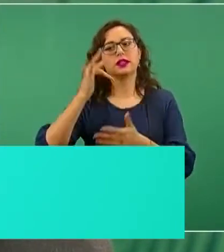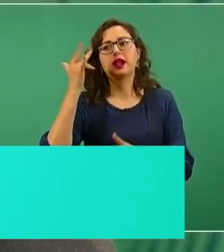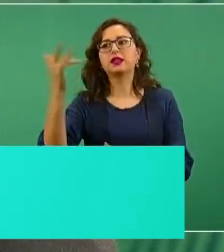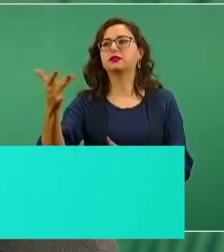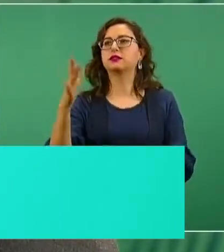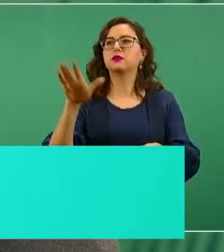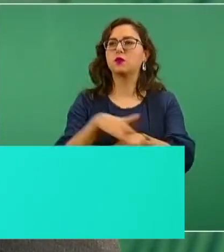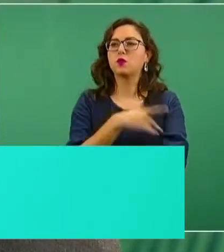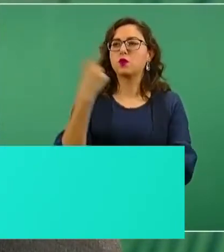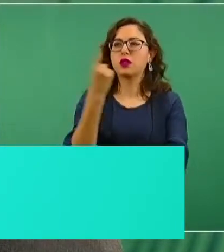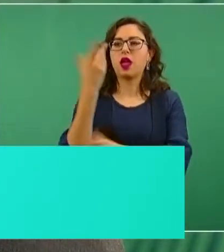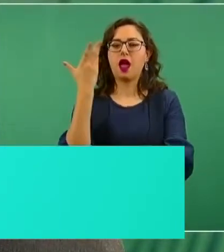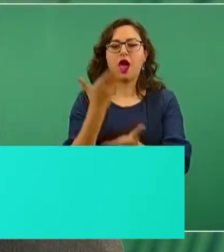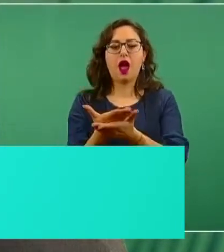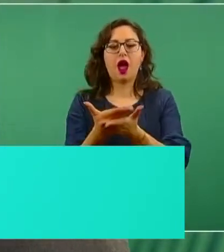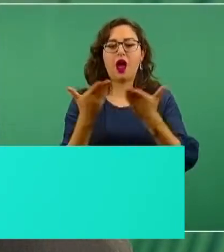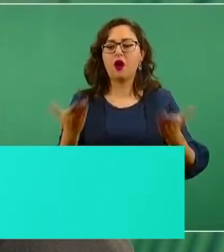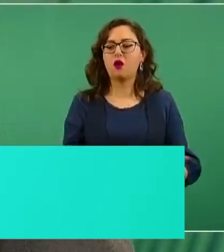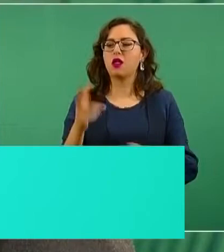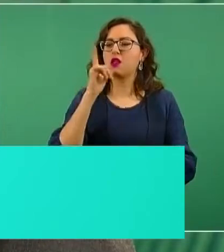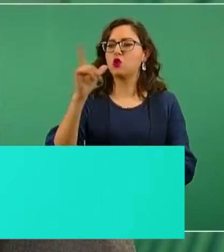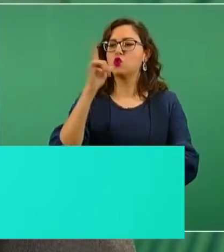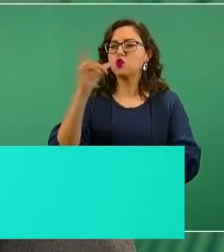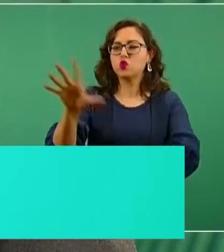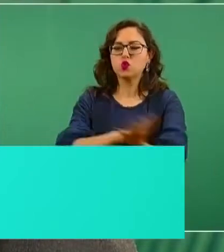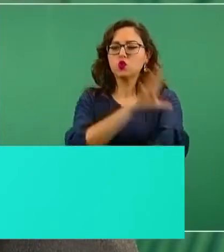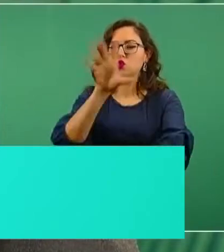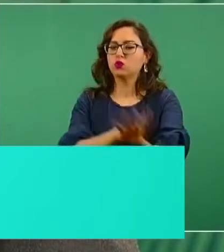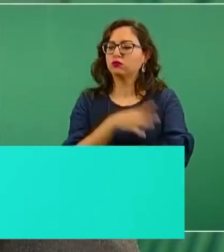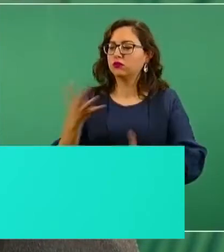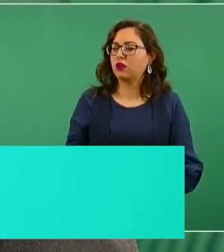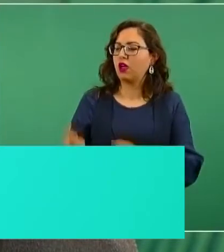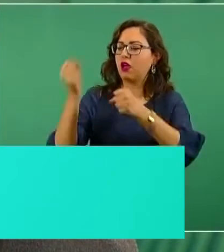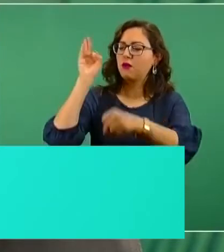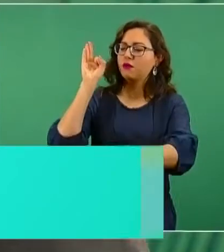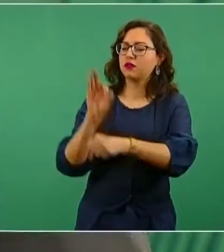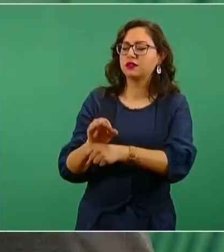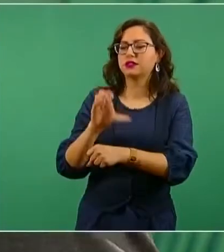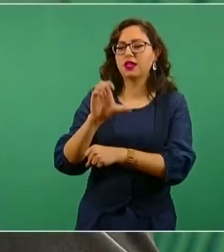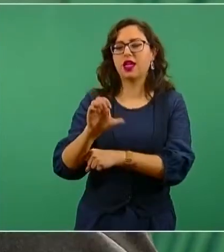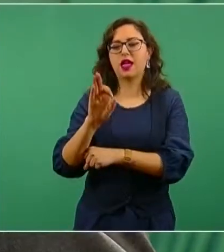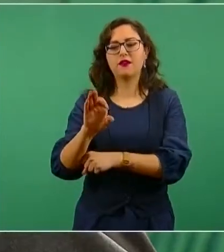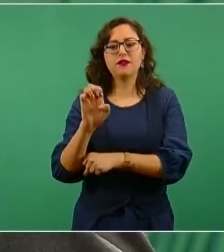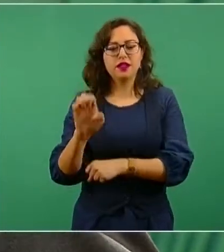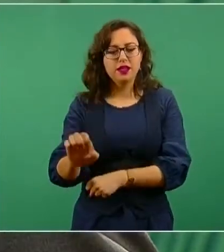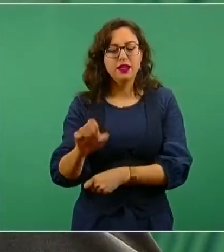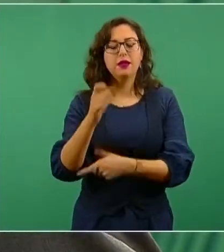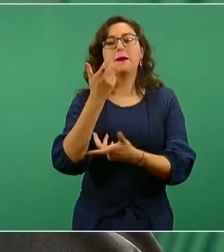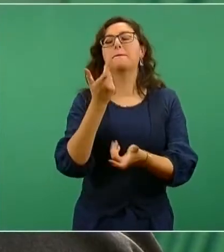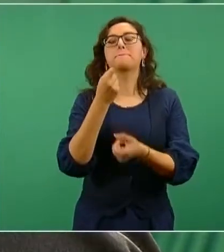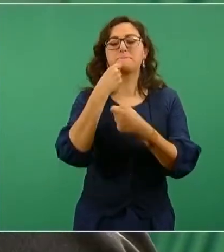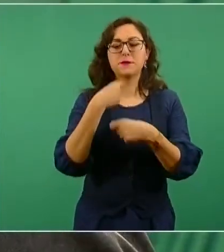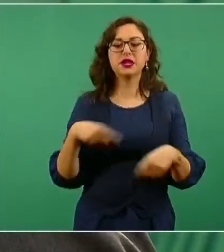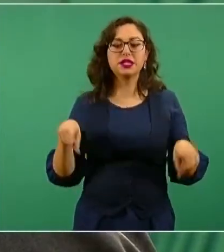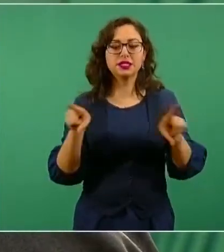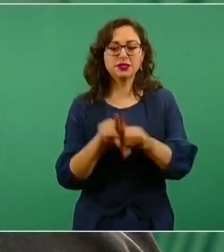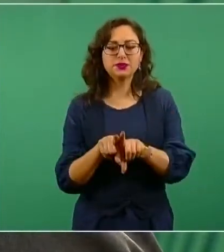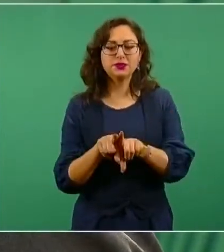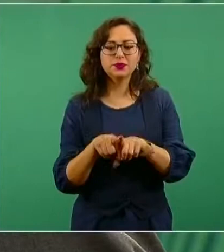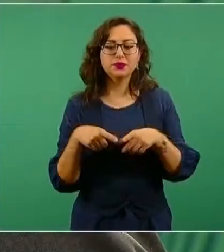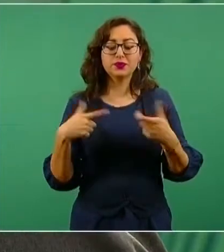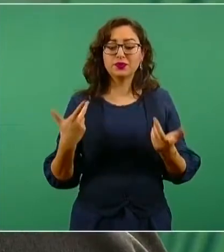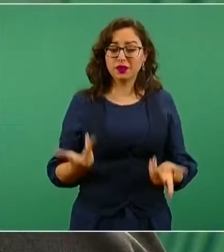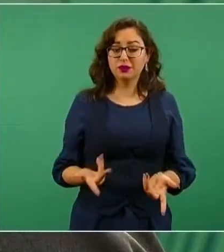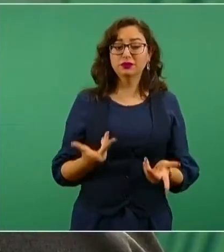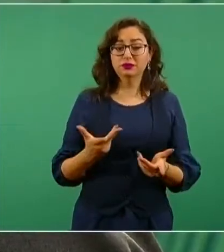a la Comisión Federal de Electricidad, a enfrentar momentos